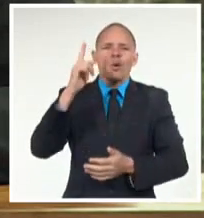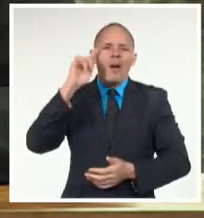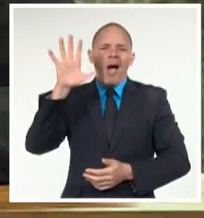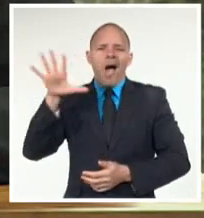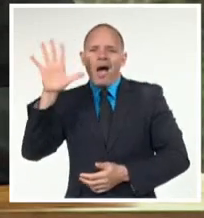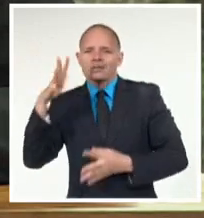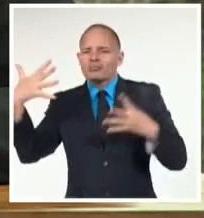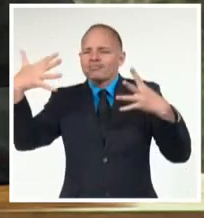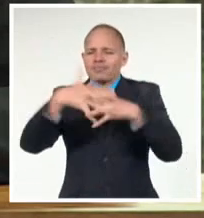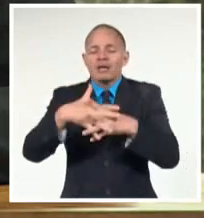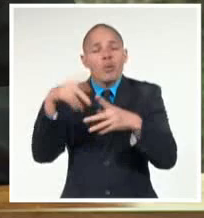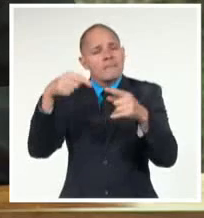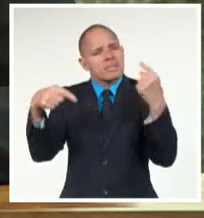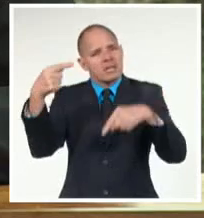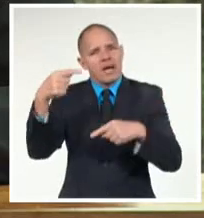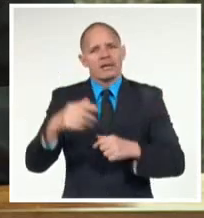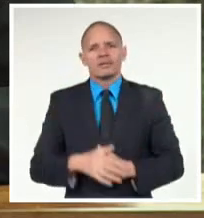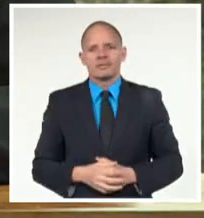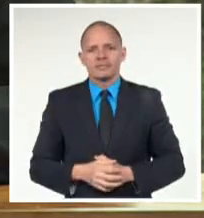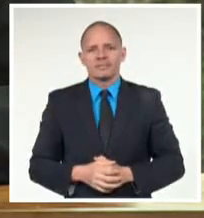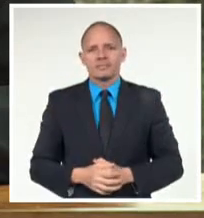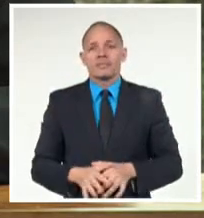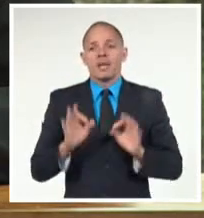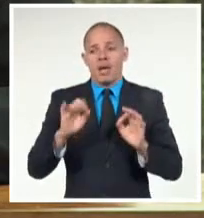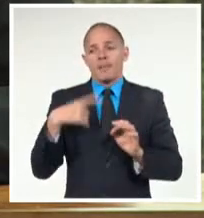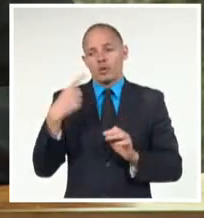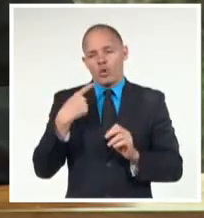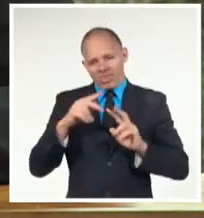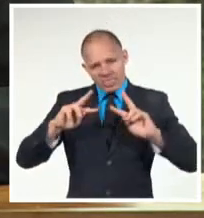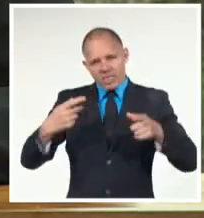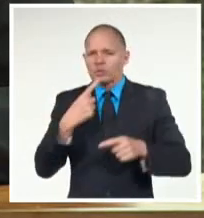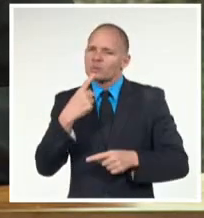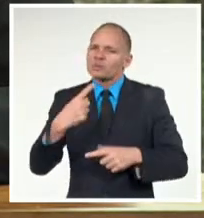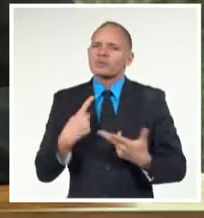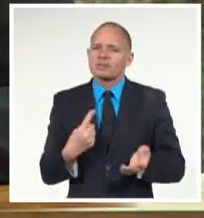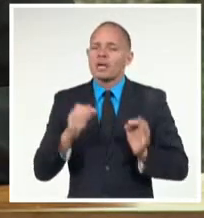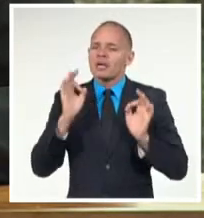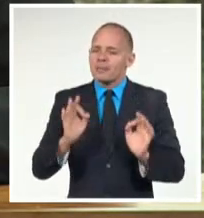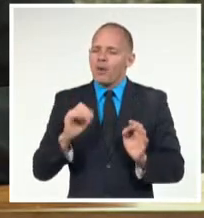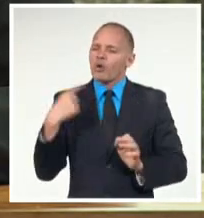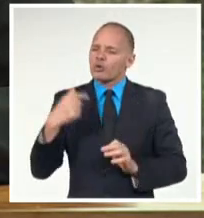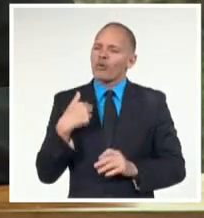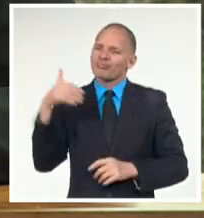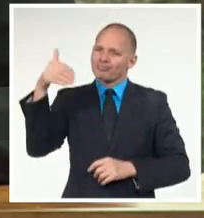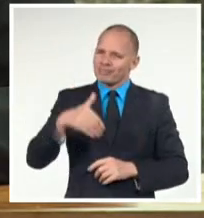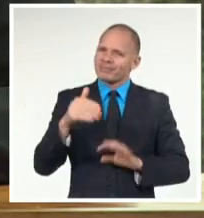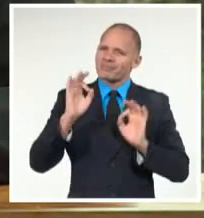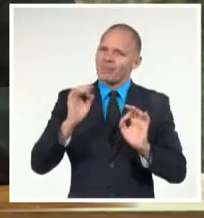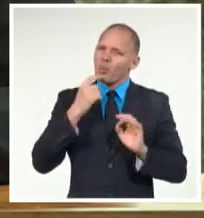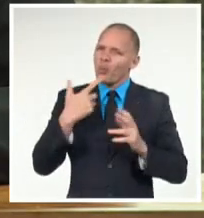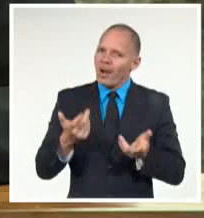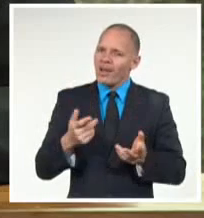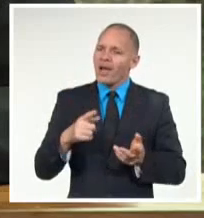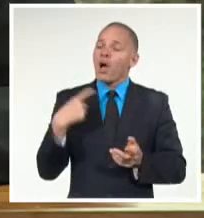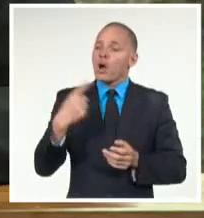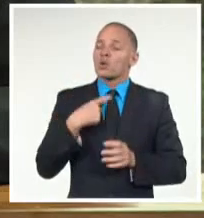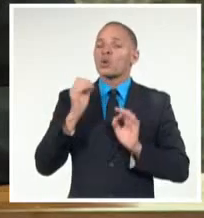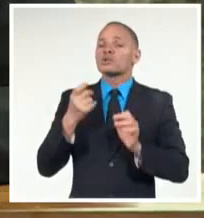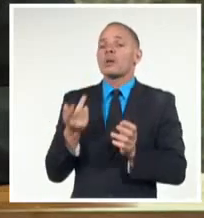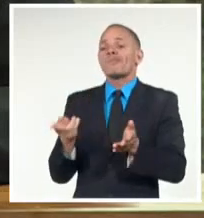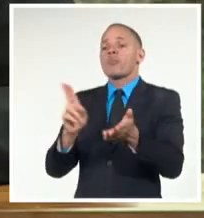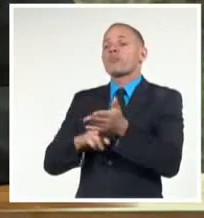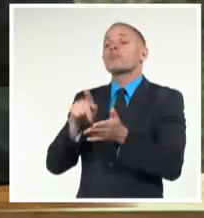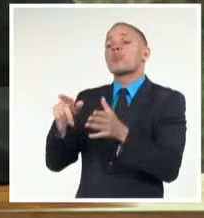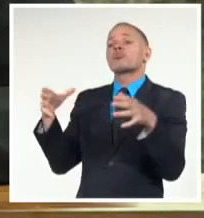es prioridad. Es por ello que reiteramos la voluntad de mantener nuestra participación activa como estado observador de la Unión